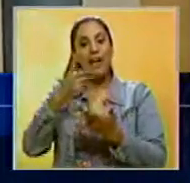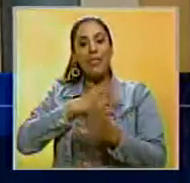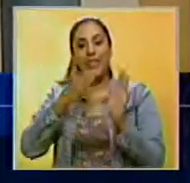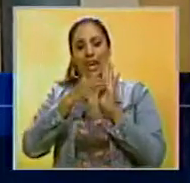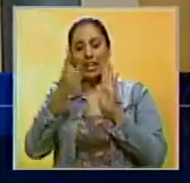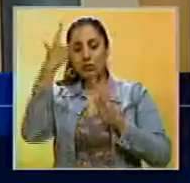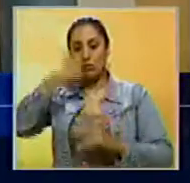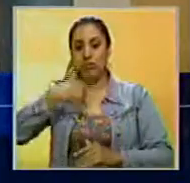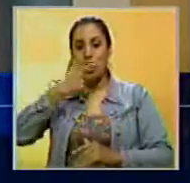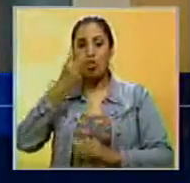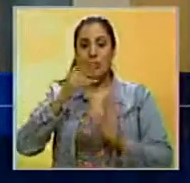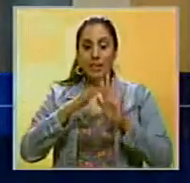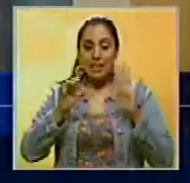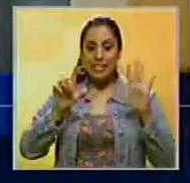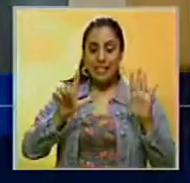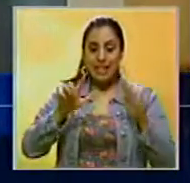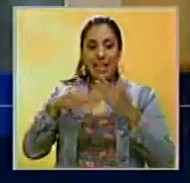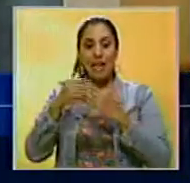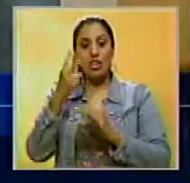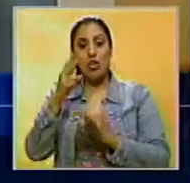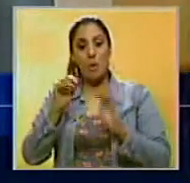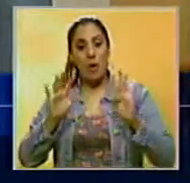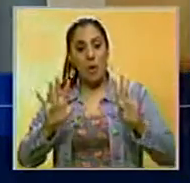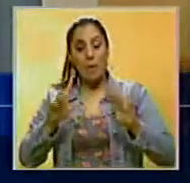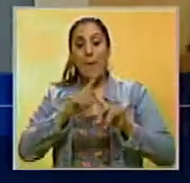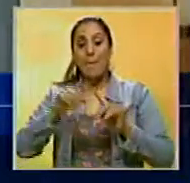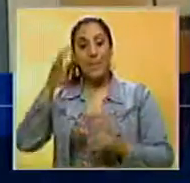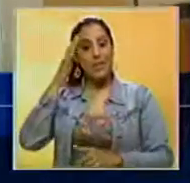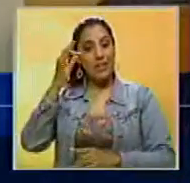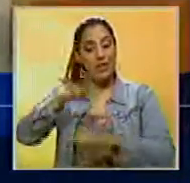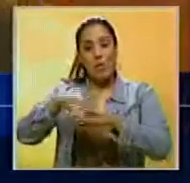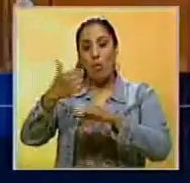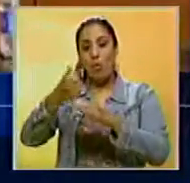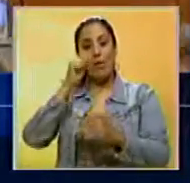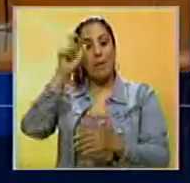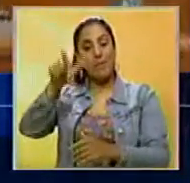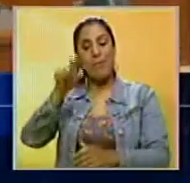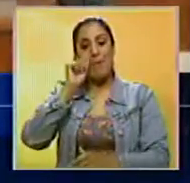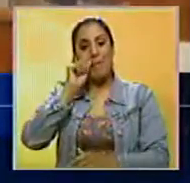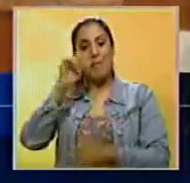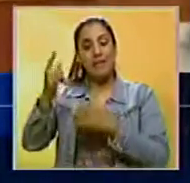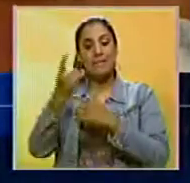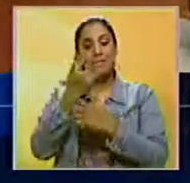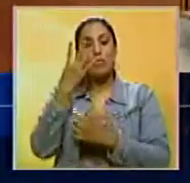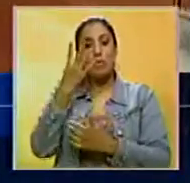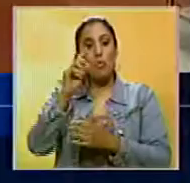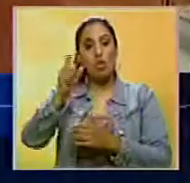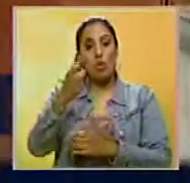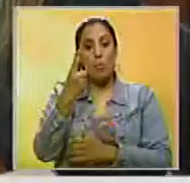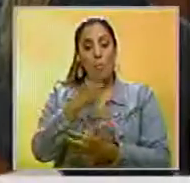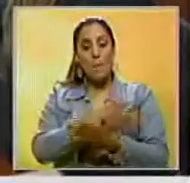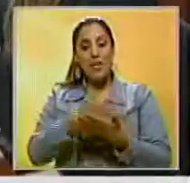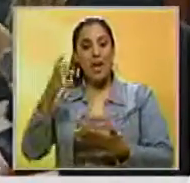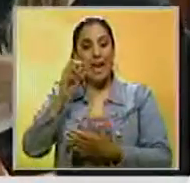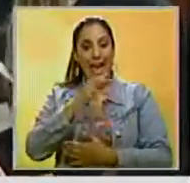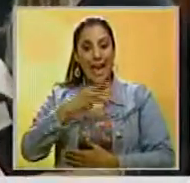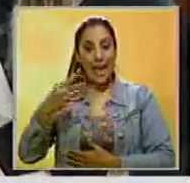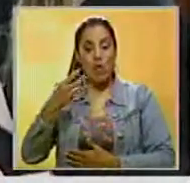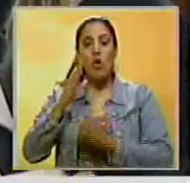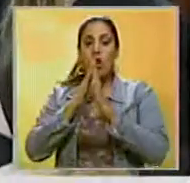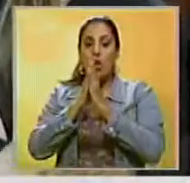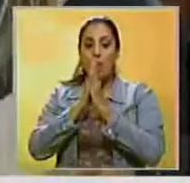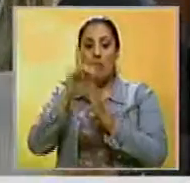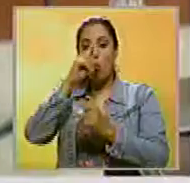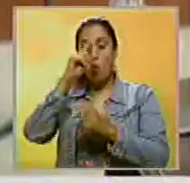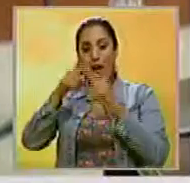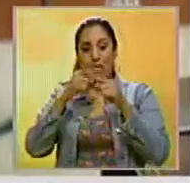¡Suscríbete! Sin embargo, la Fiscalía culpa a Jorge Messi por el fraude de 4,1 millones de euros y pide